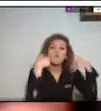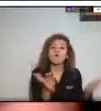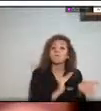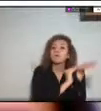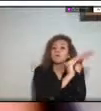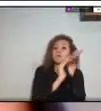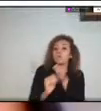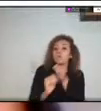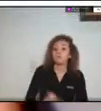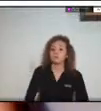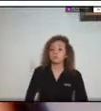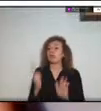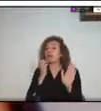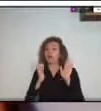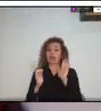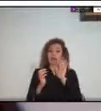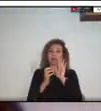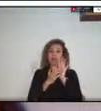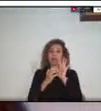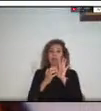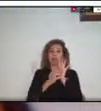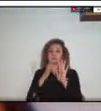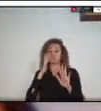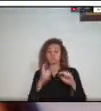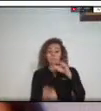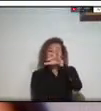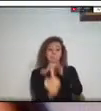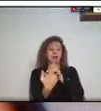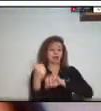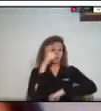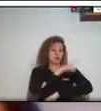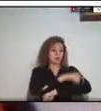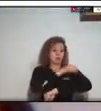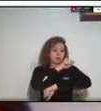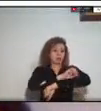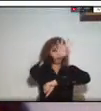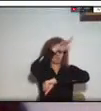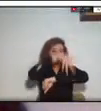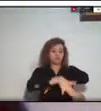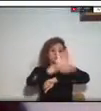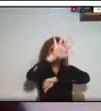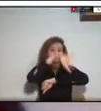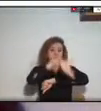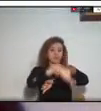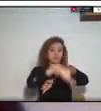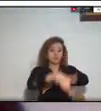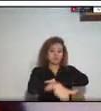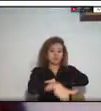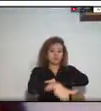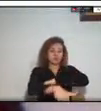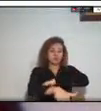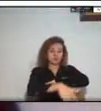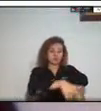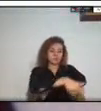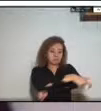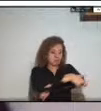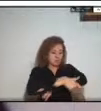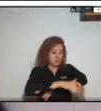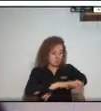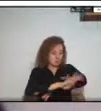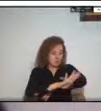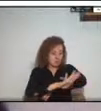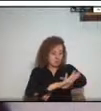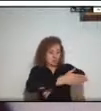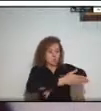ejemplo el manejo que se brinda a los incidentes por derrame de hidrocarburos a nivel de ductos por parte de Zenit está asociado por